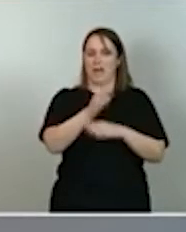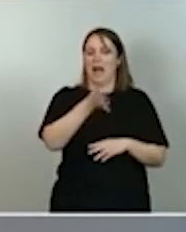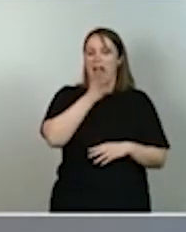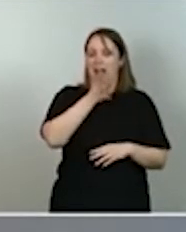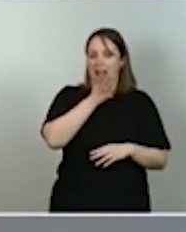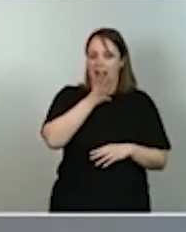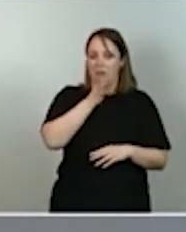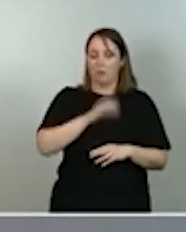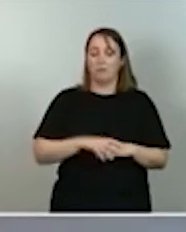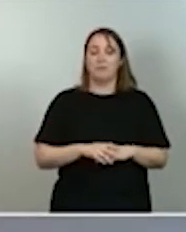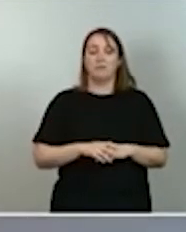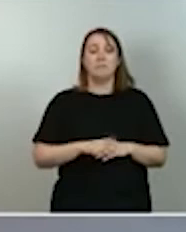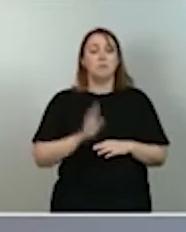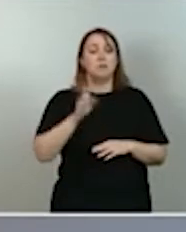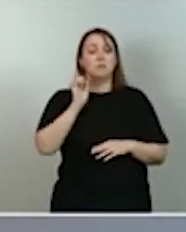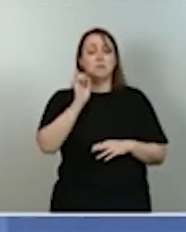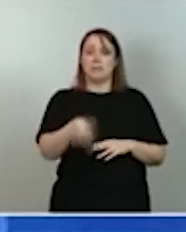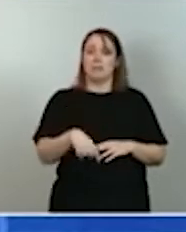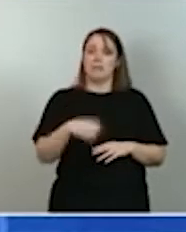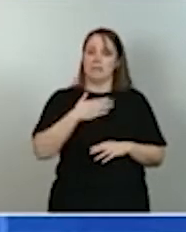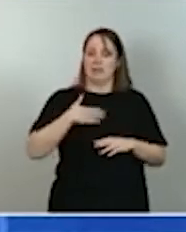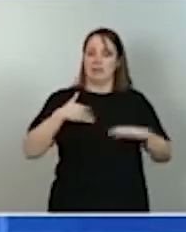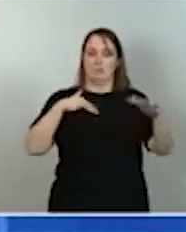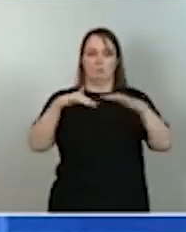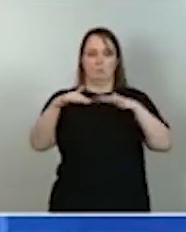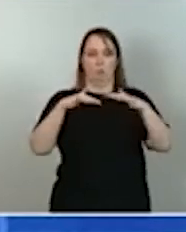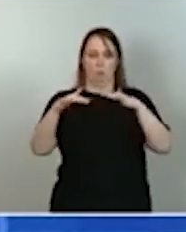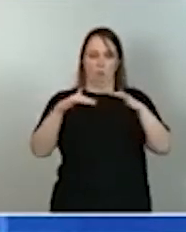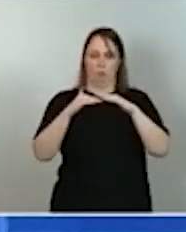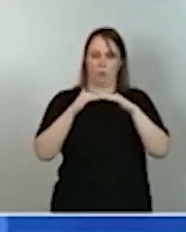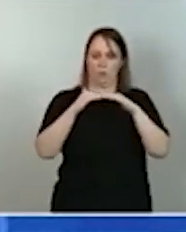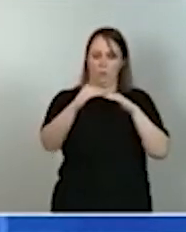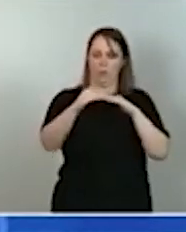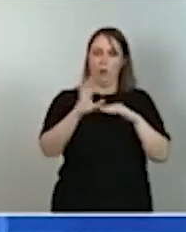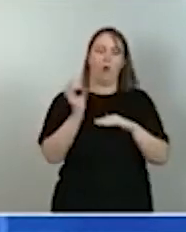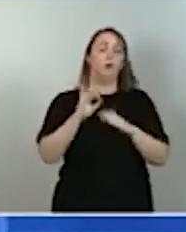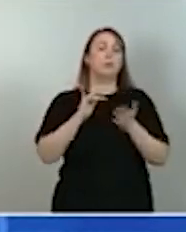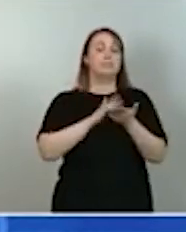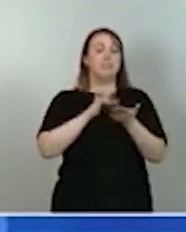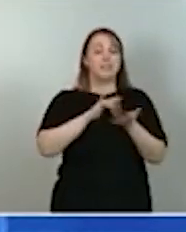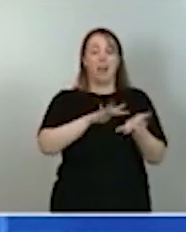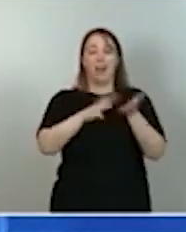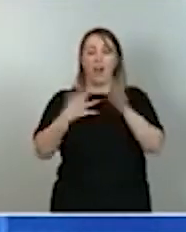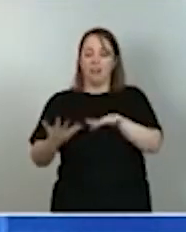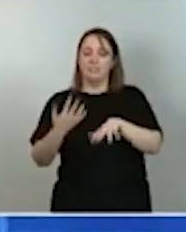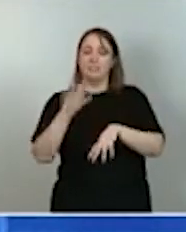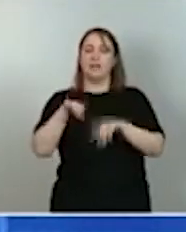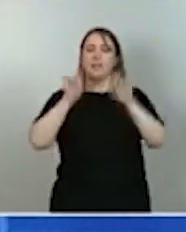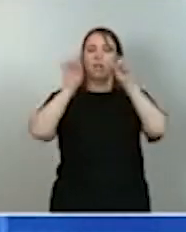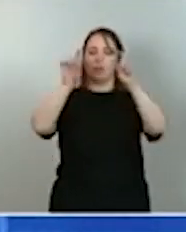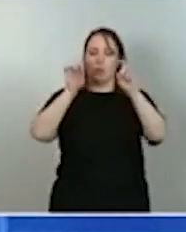las opciones de movilidad sostenible o la conectividad digital a la que hacíamos referencia, la educación conectada. Son iniciativas